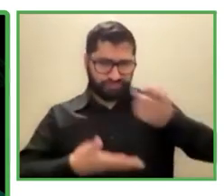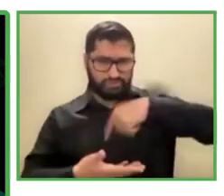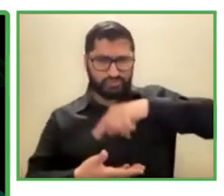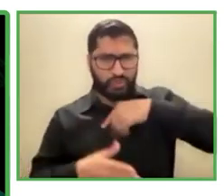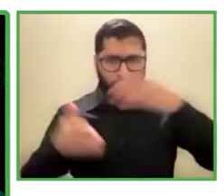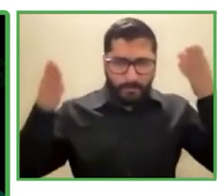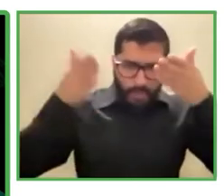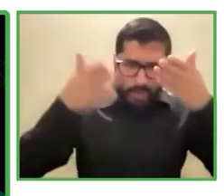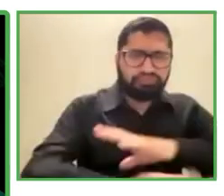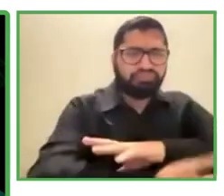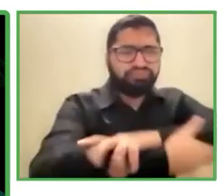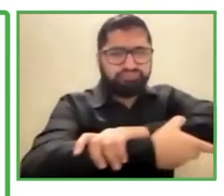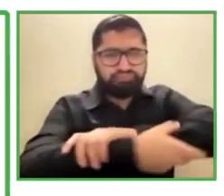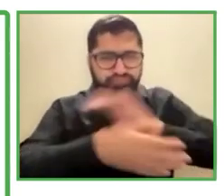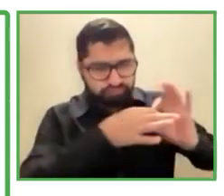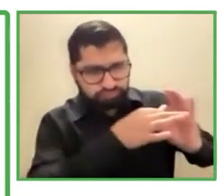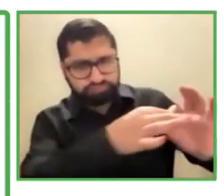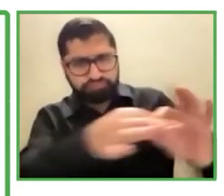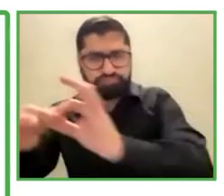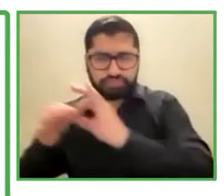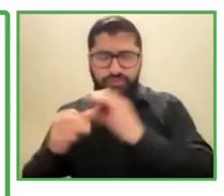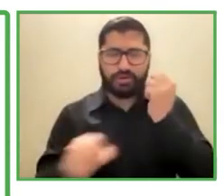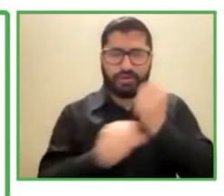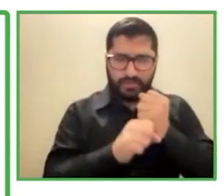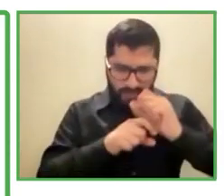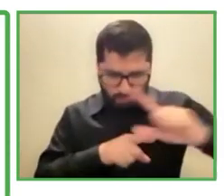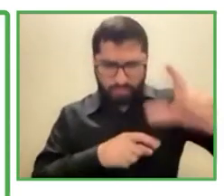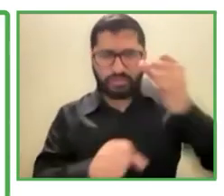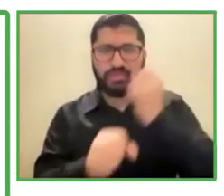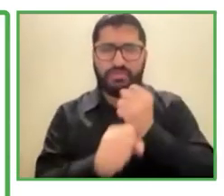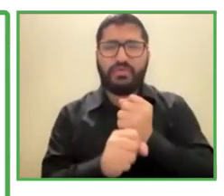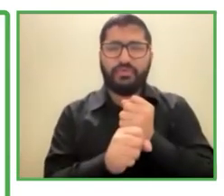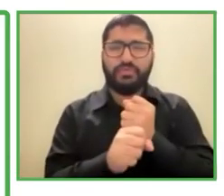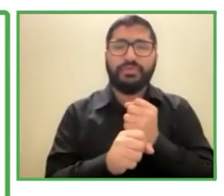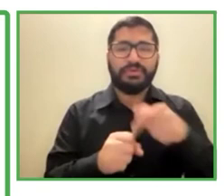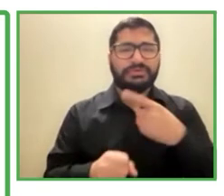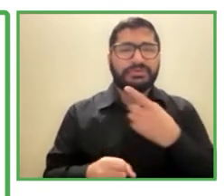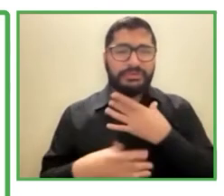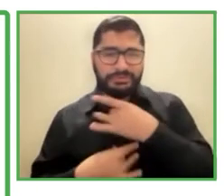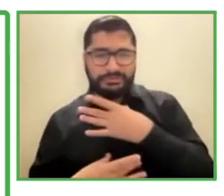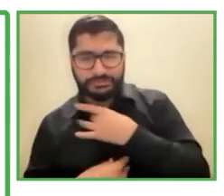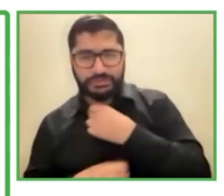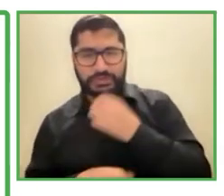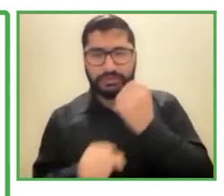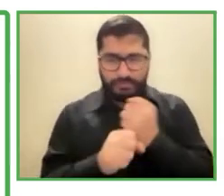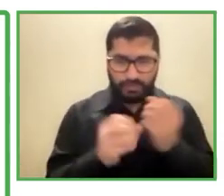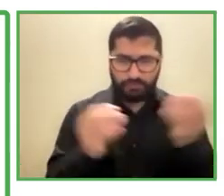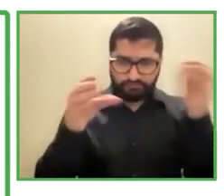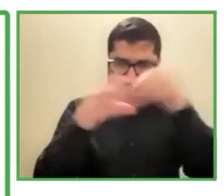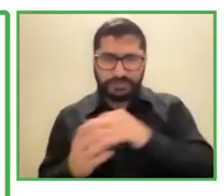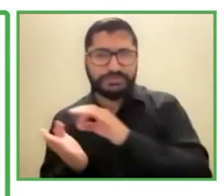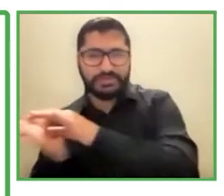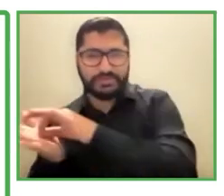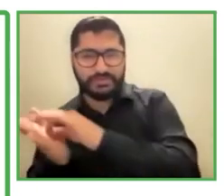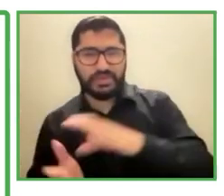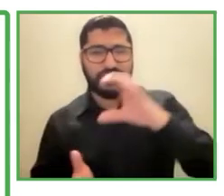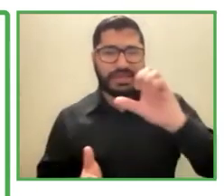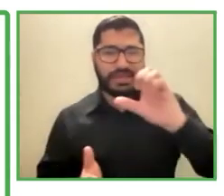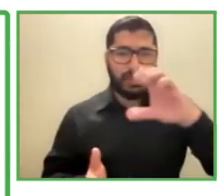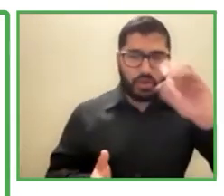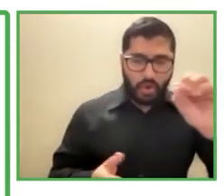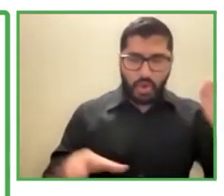estén interesados en desarrollar el servicio de eco lavado un poco es eso nuestra conclusión es que queremos ser innovadores